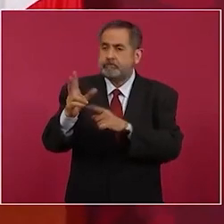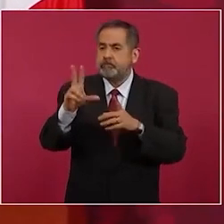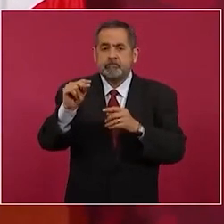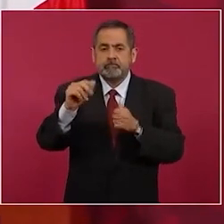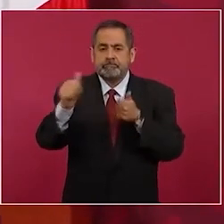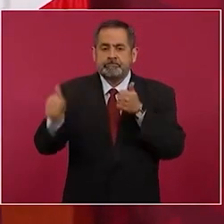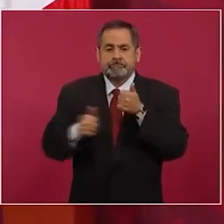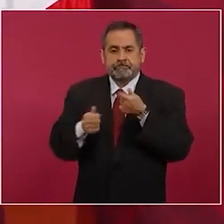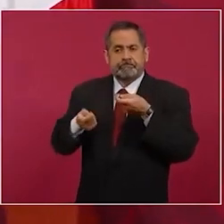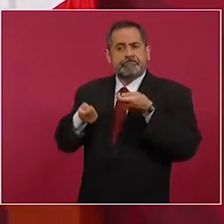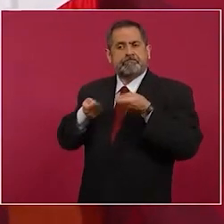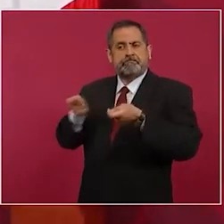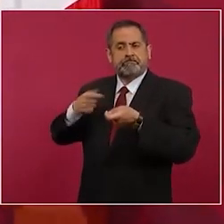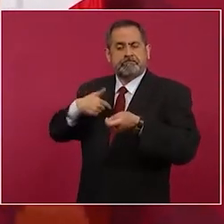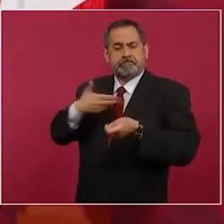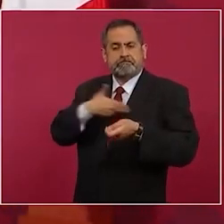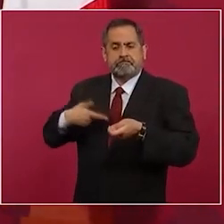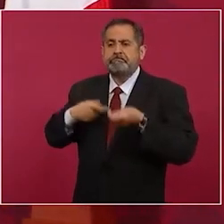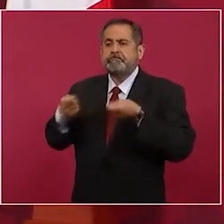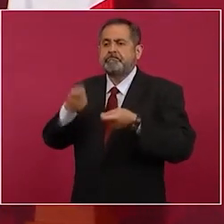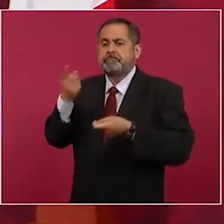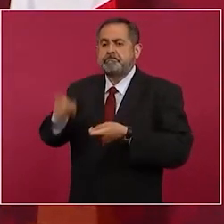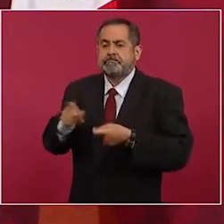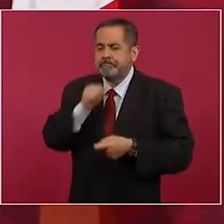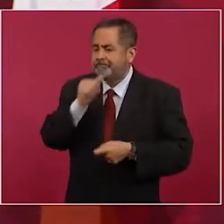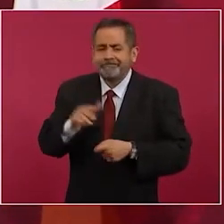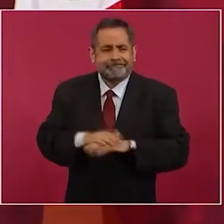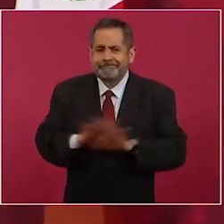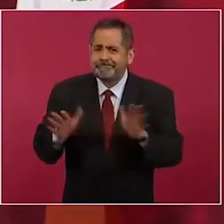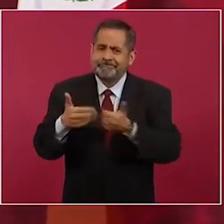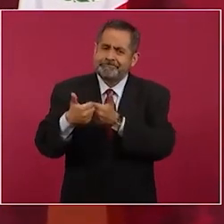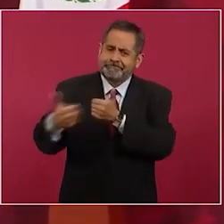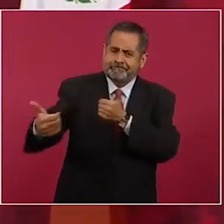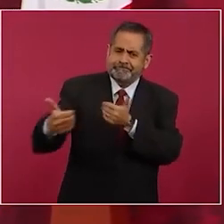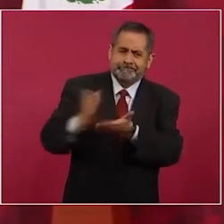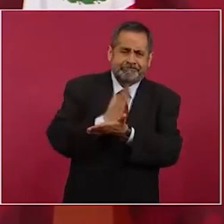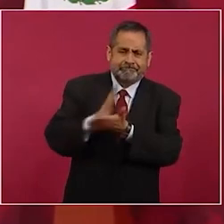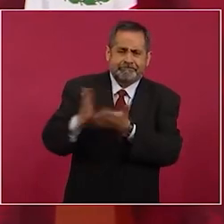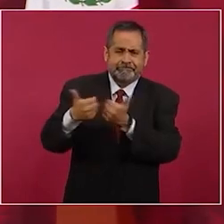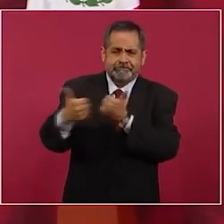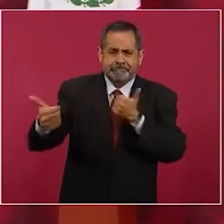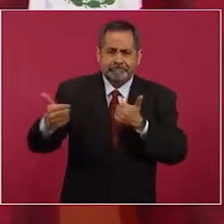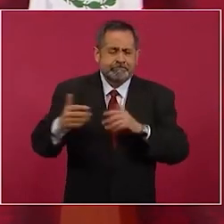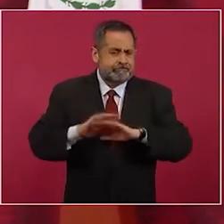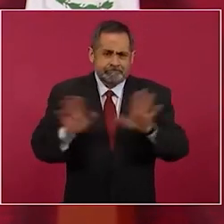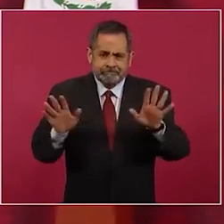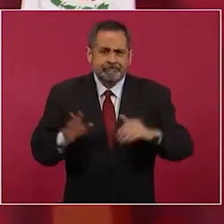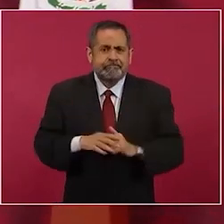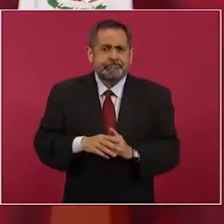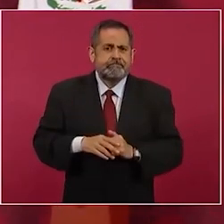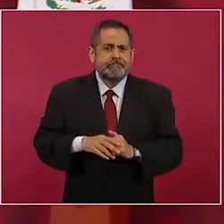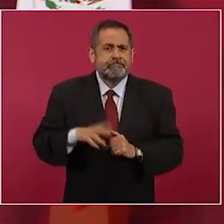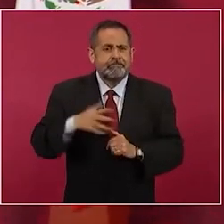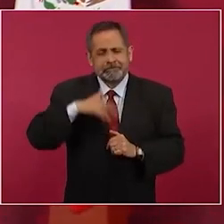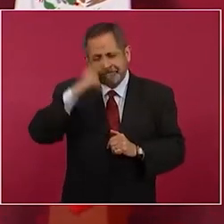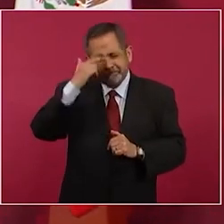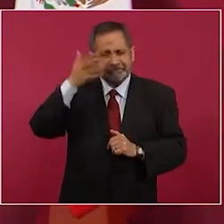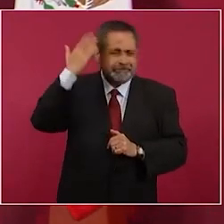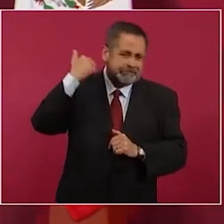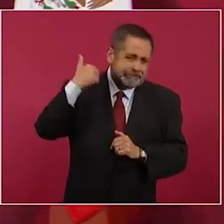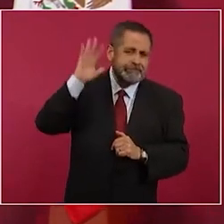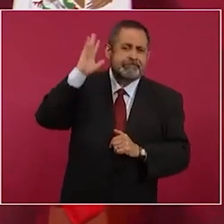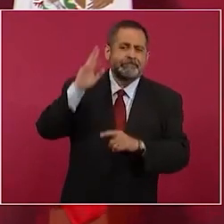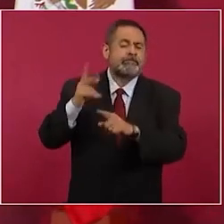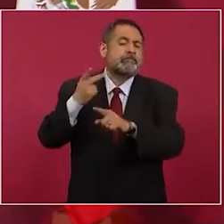del presidente no es como del tiempo en que el procurador era